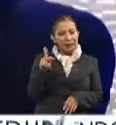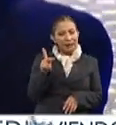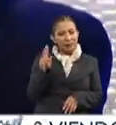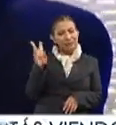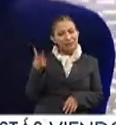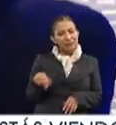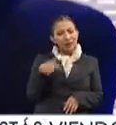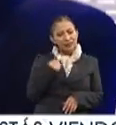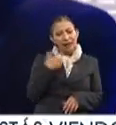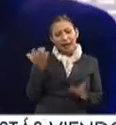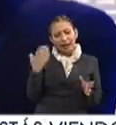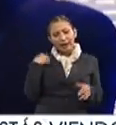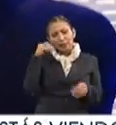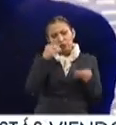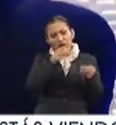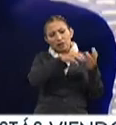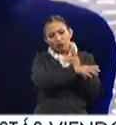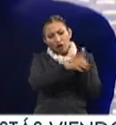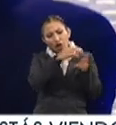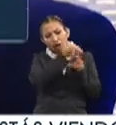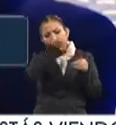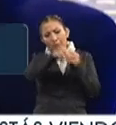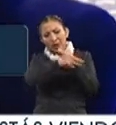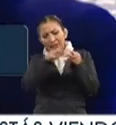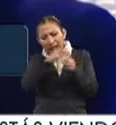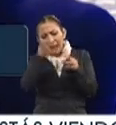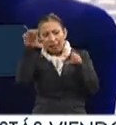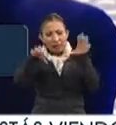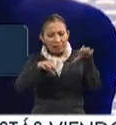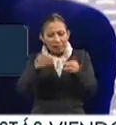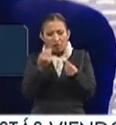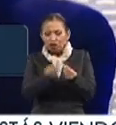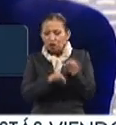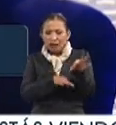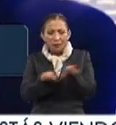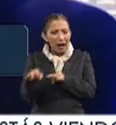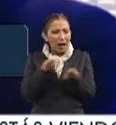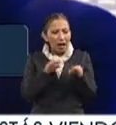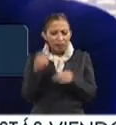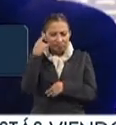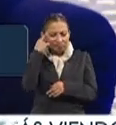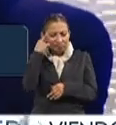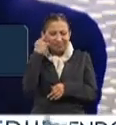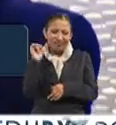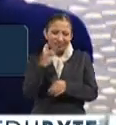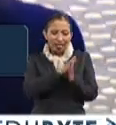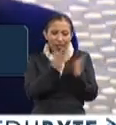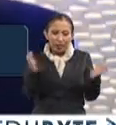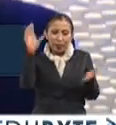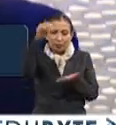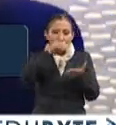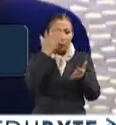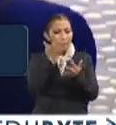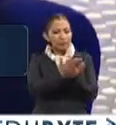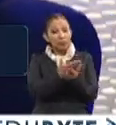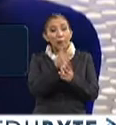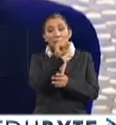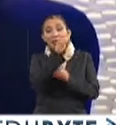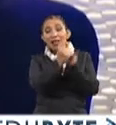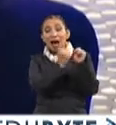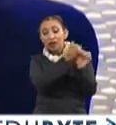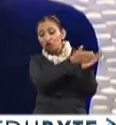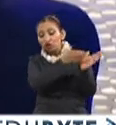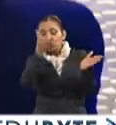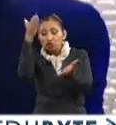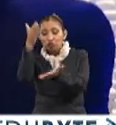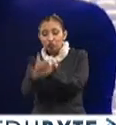sí era verdad que ya se había acumulado demasiado material y demasiados trabajos y me parece que este libro cierra una etapa de 20 años